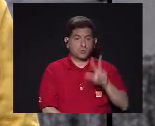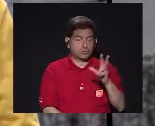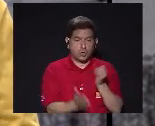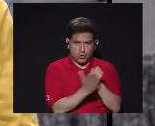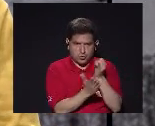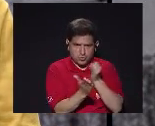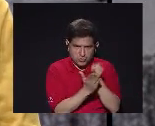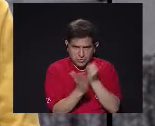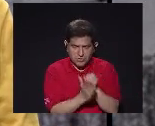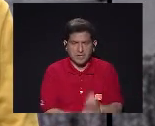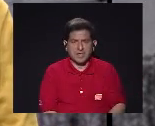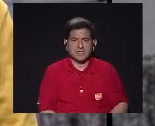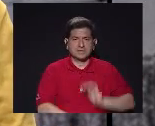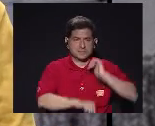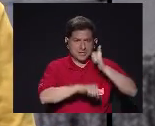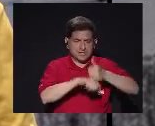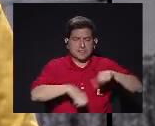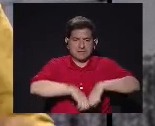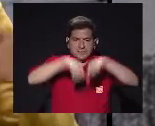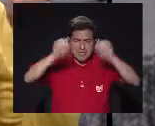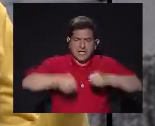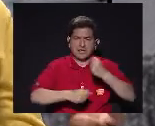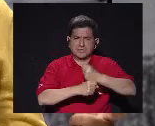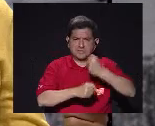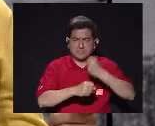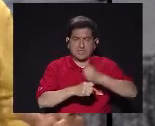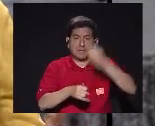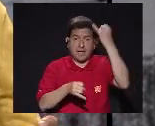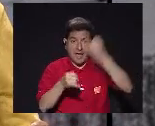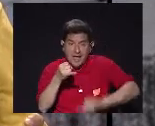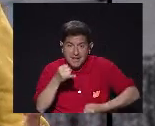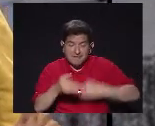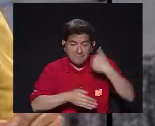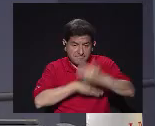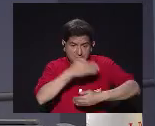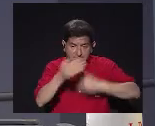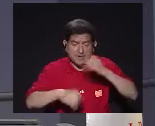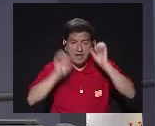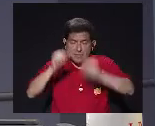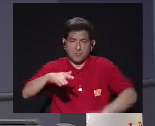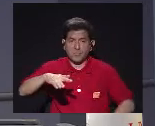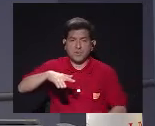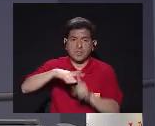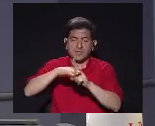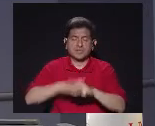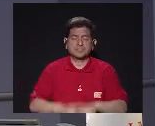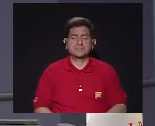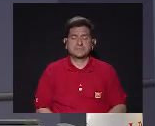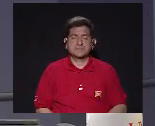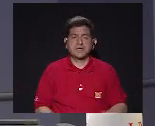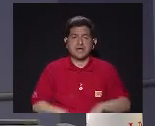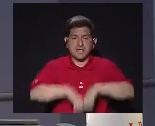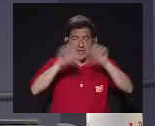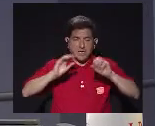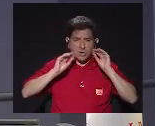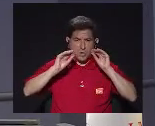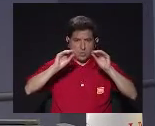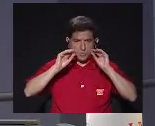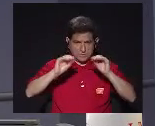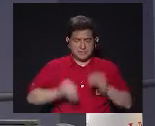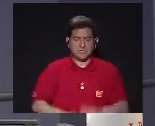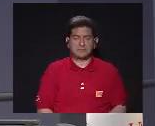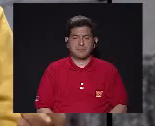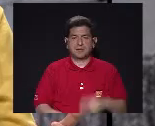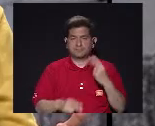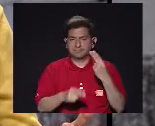investigaciones Vamos a sistematizar Todo el trabajo Y que al final De ese proceso Pueda surgir Una pedagogía Que nosotros Hemos llamado Inicialmente